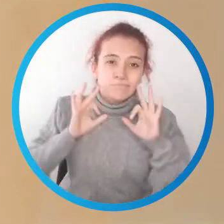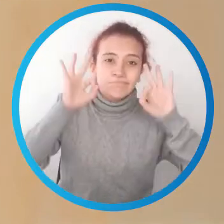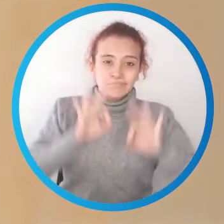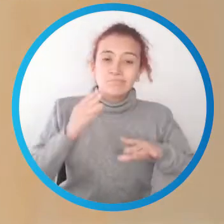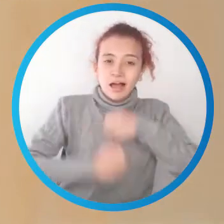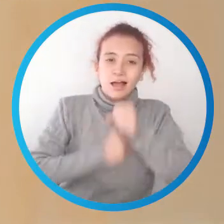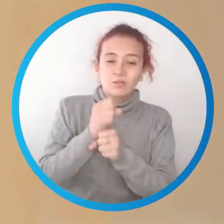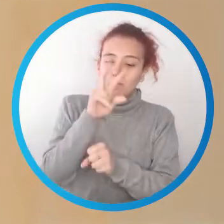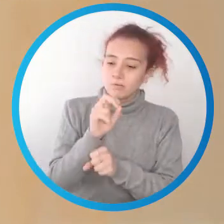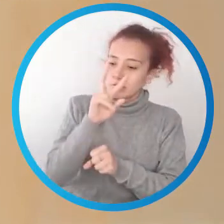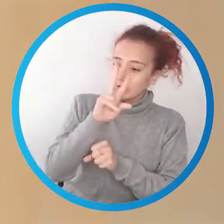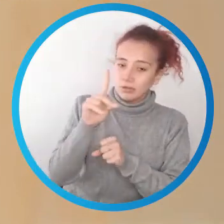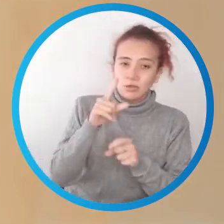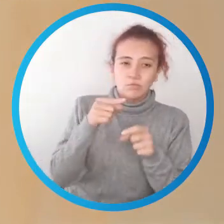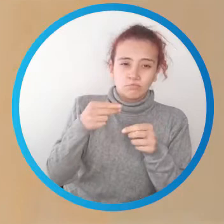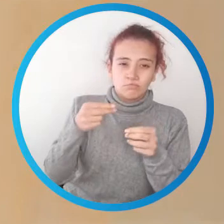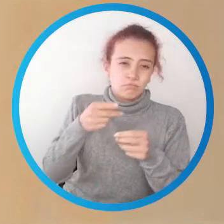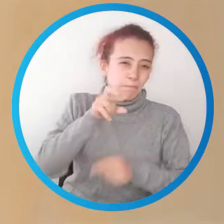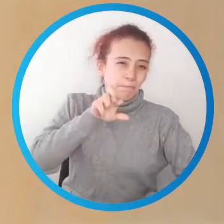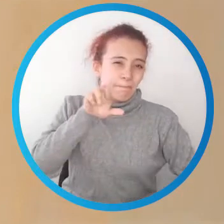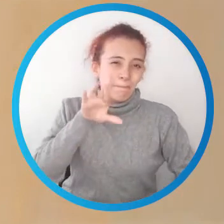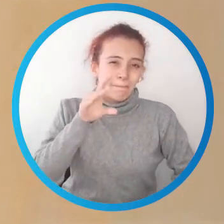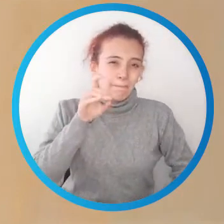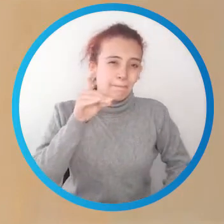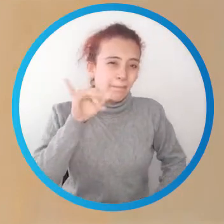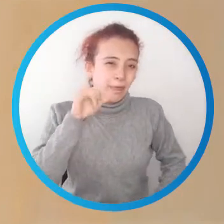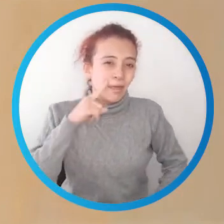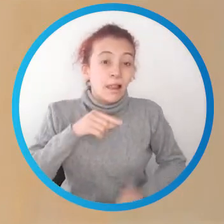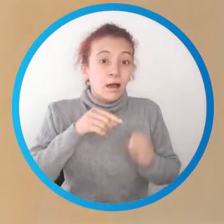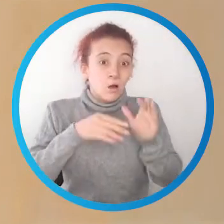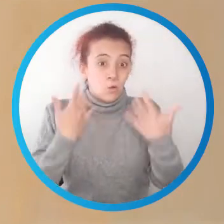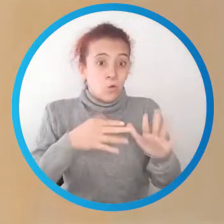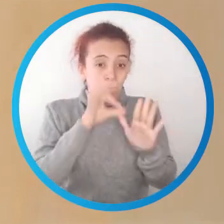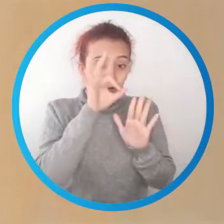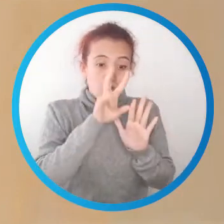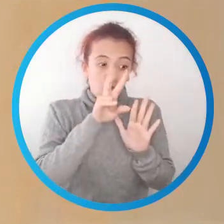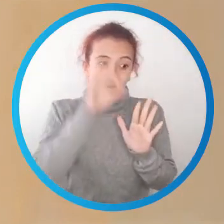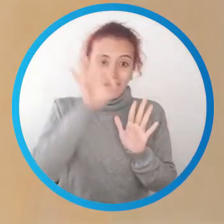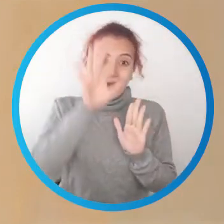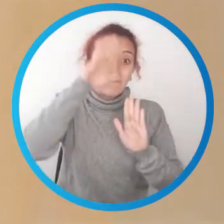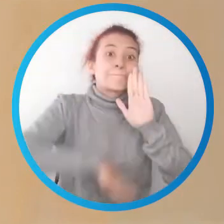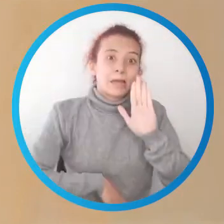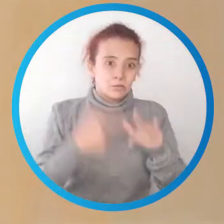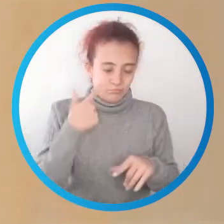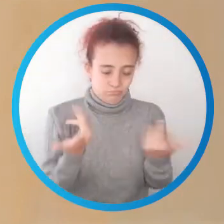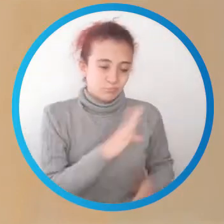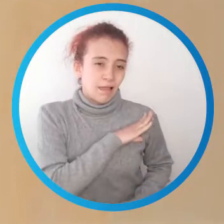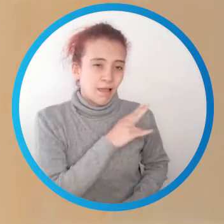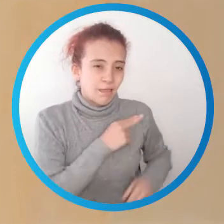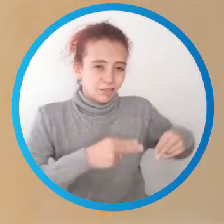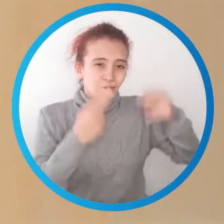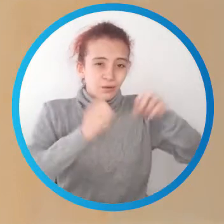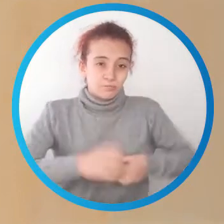predial de la vigencia 2021 con el descuento del 20%. La Alcaldía Mayor de Tunja ha habilitado